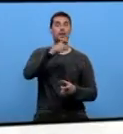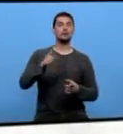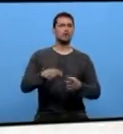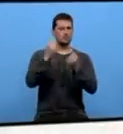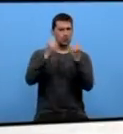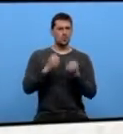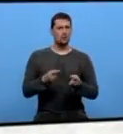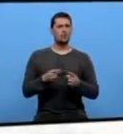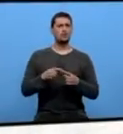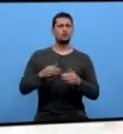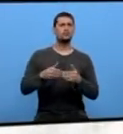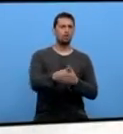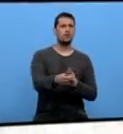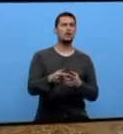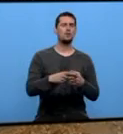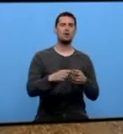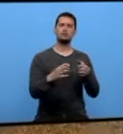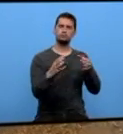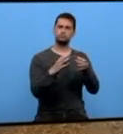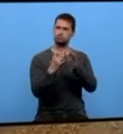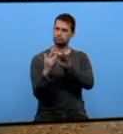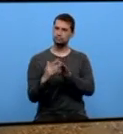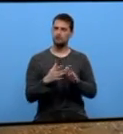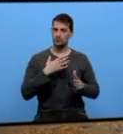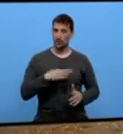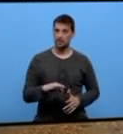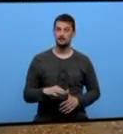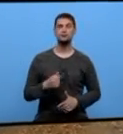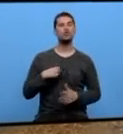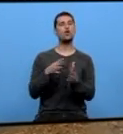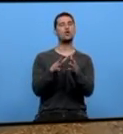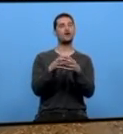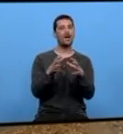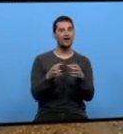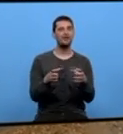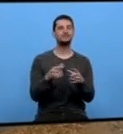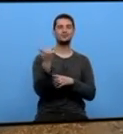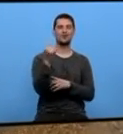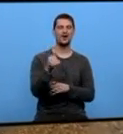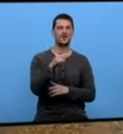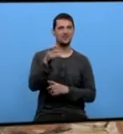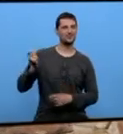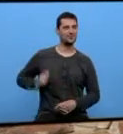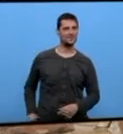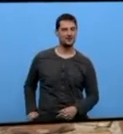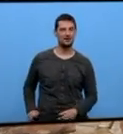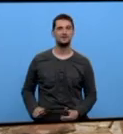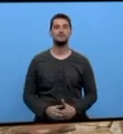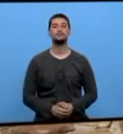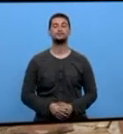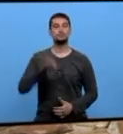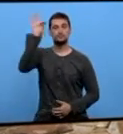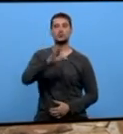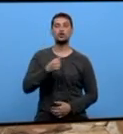compartiron ondas pos internacionais. E vengo con moitas ganas de surfear con a gente profesional. Tengo previsto